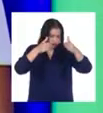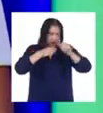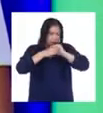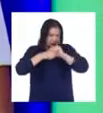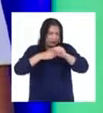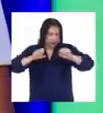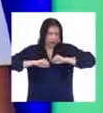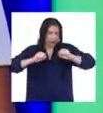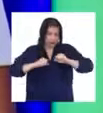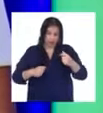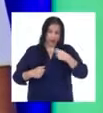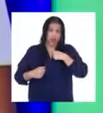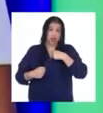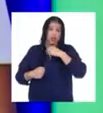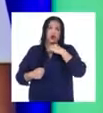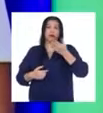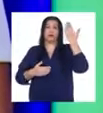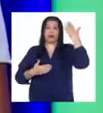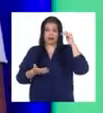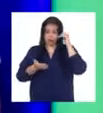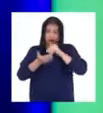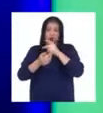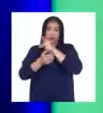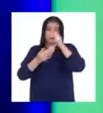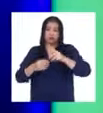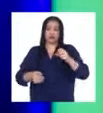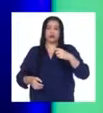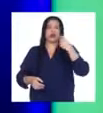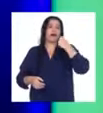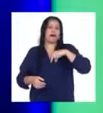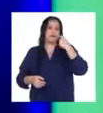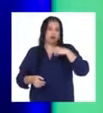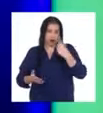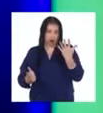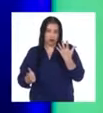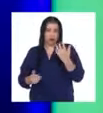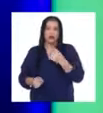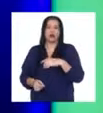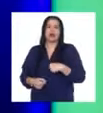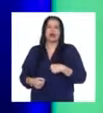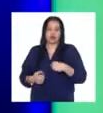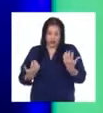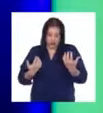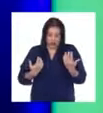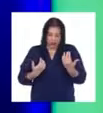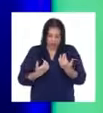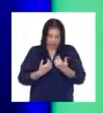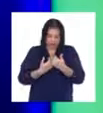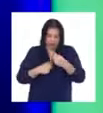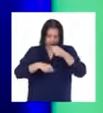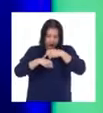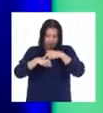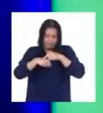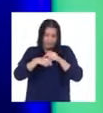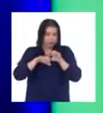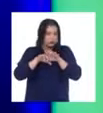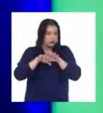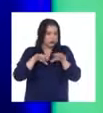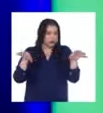Yo estudié Derecho. Tenía que dividir mis horarios